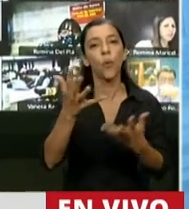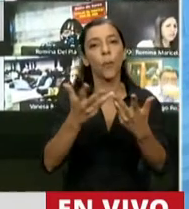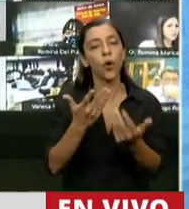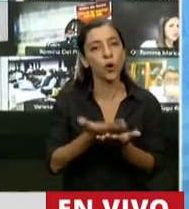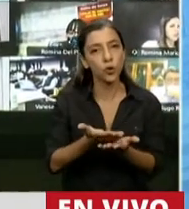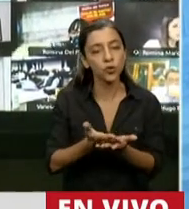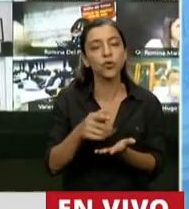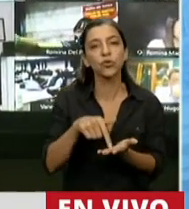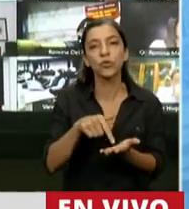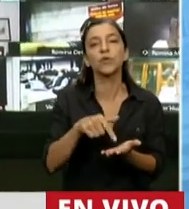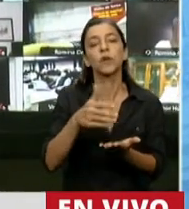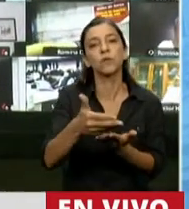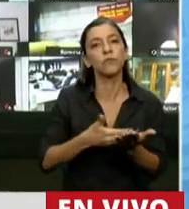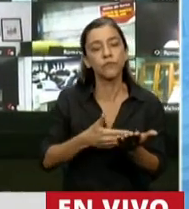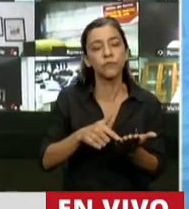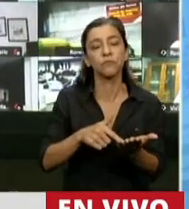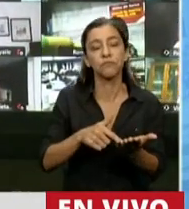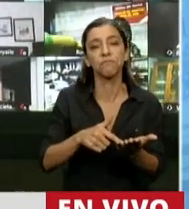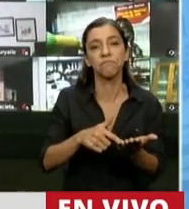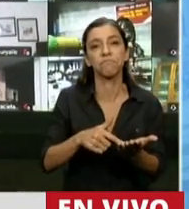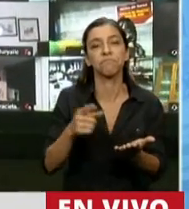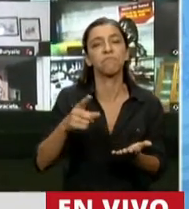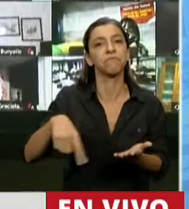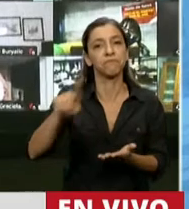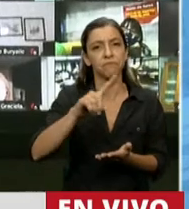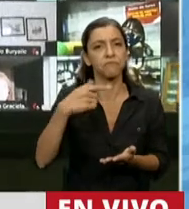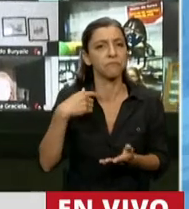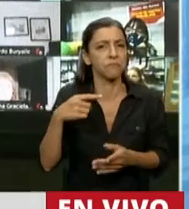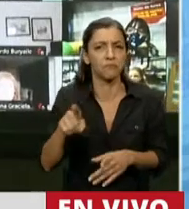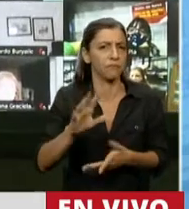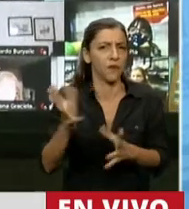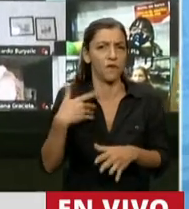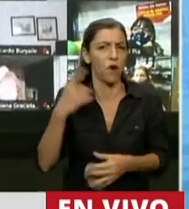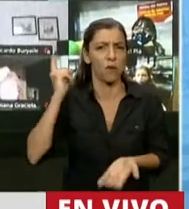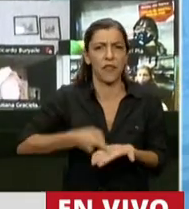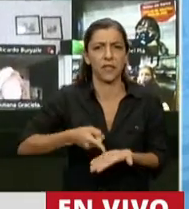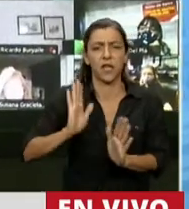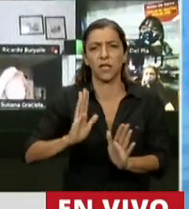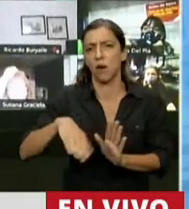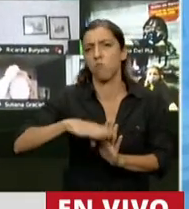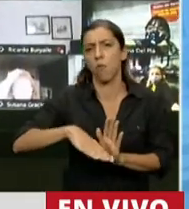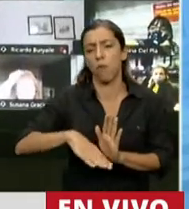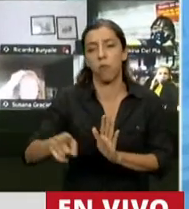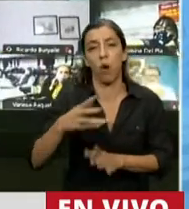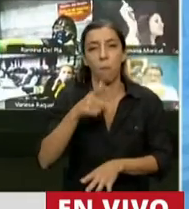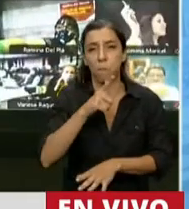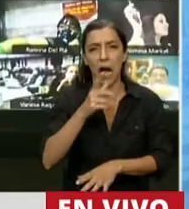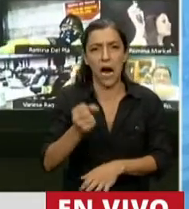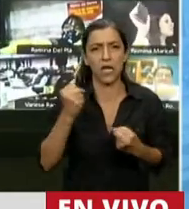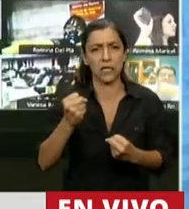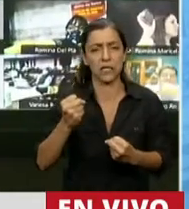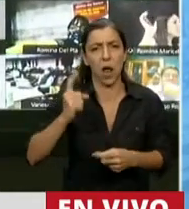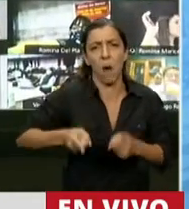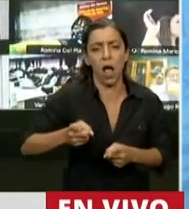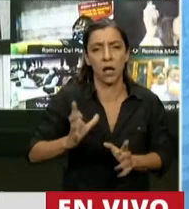además de ser un expolio propio de una concepción de patoterismo unitario,